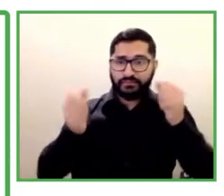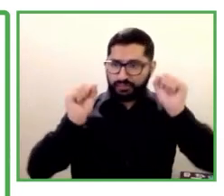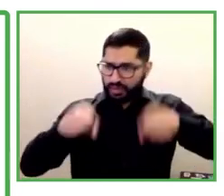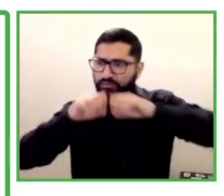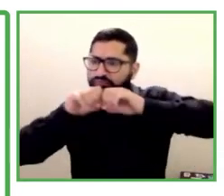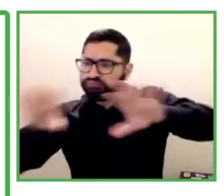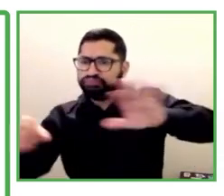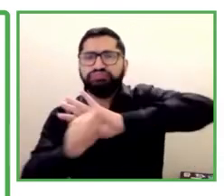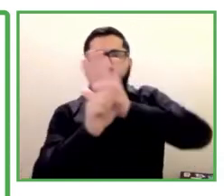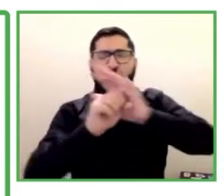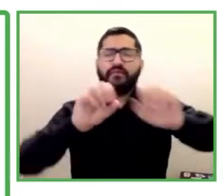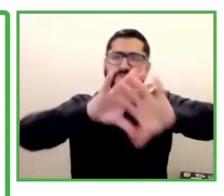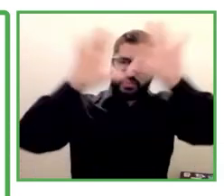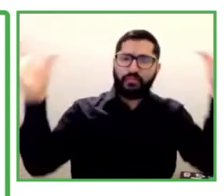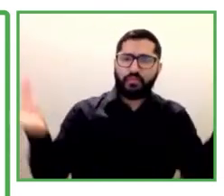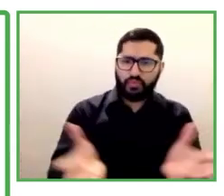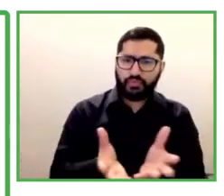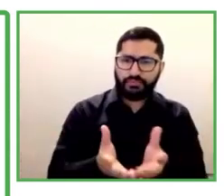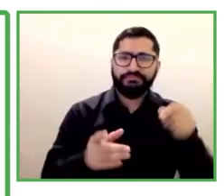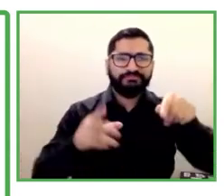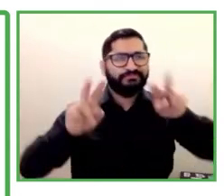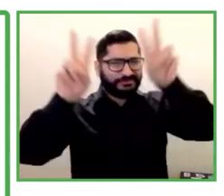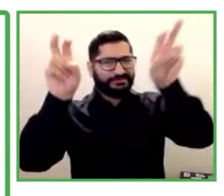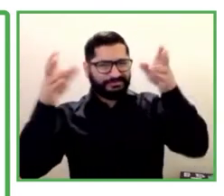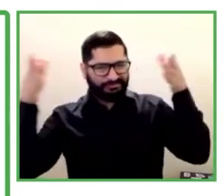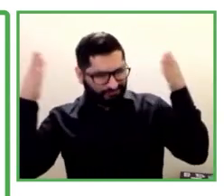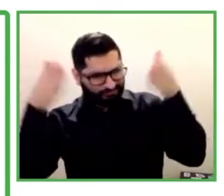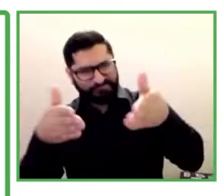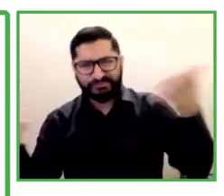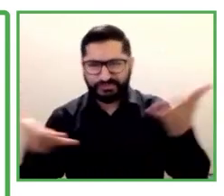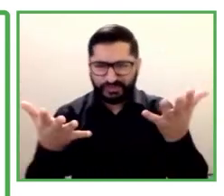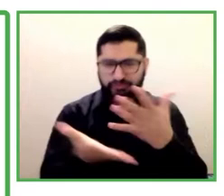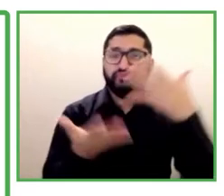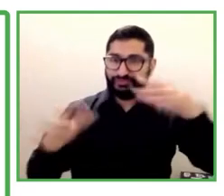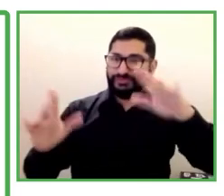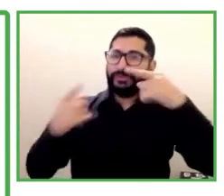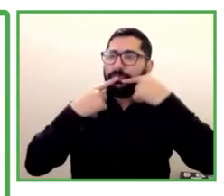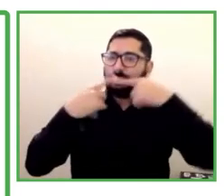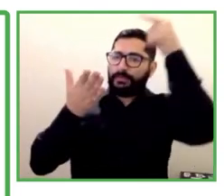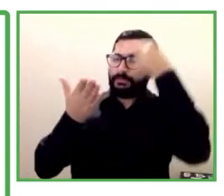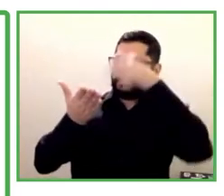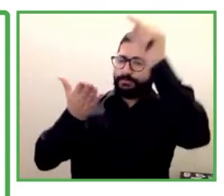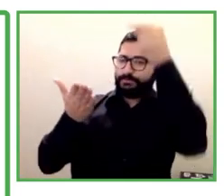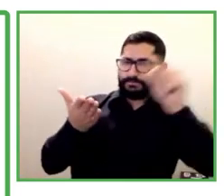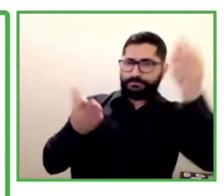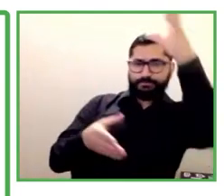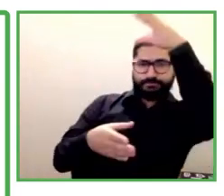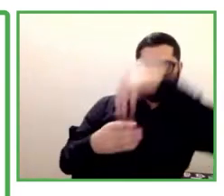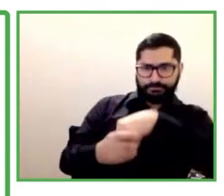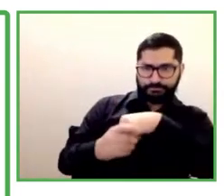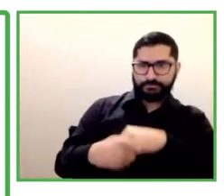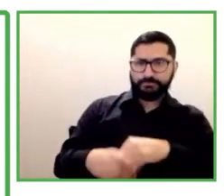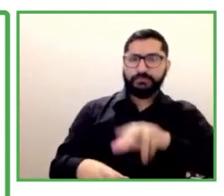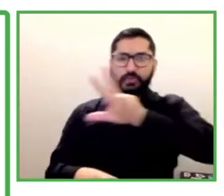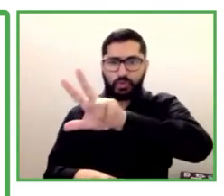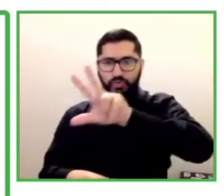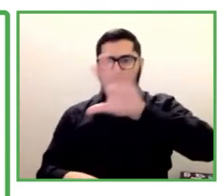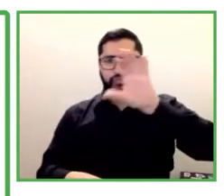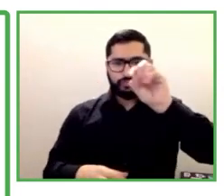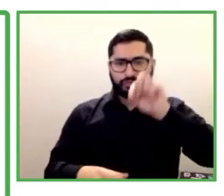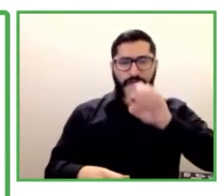logramos gestionar, logramos impactar a 80.000 individuos. Antes del COVID-19,